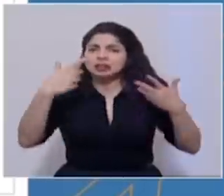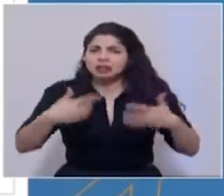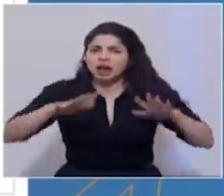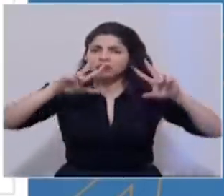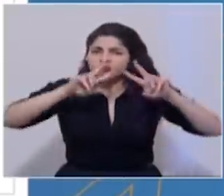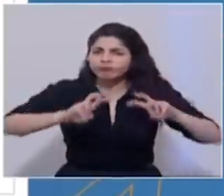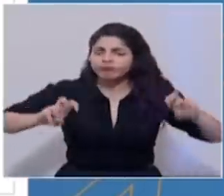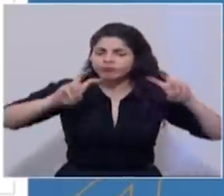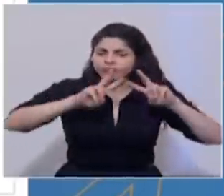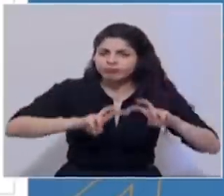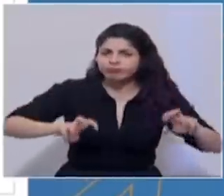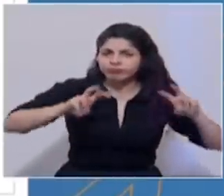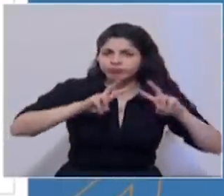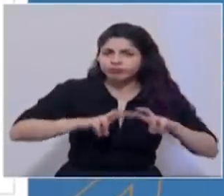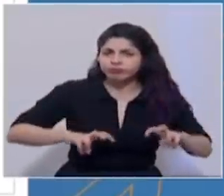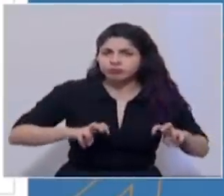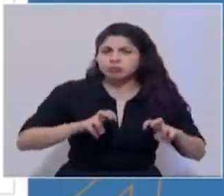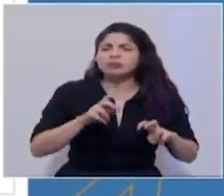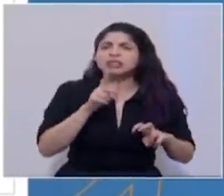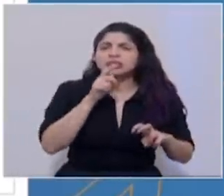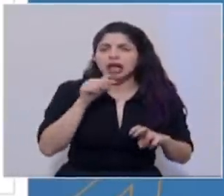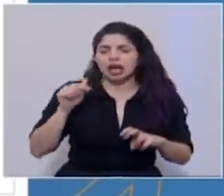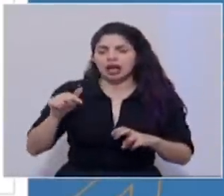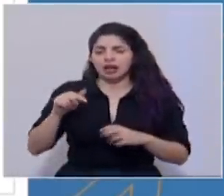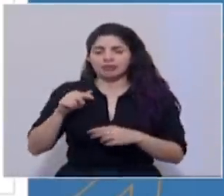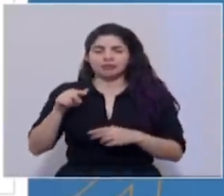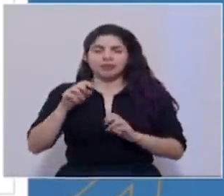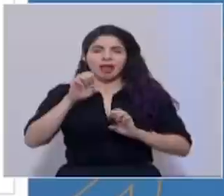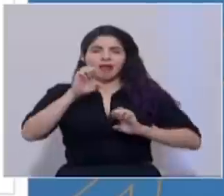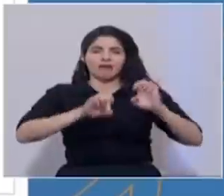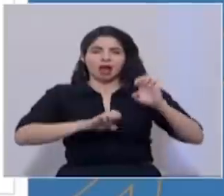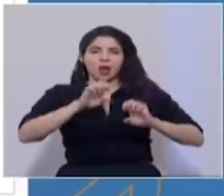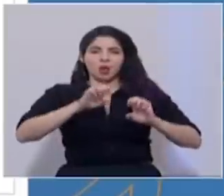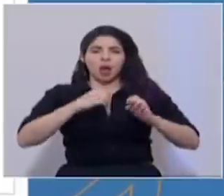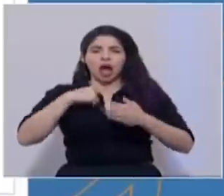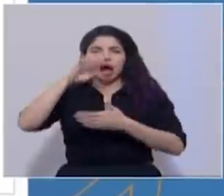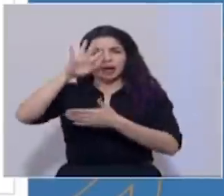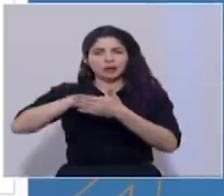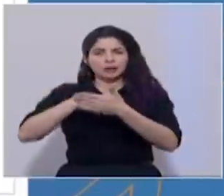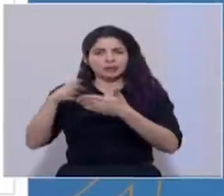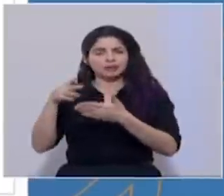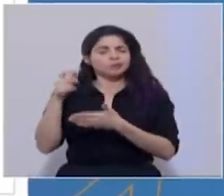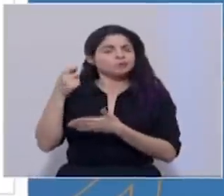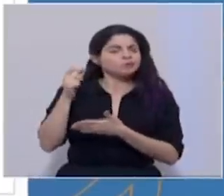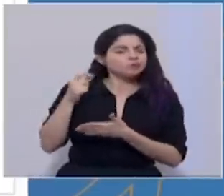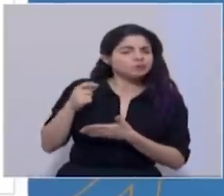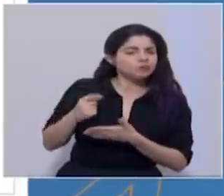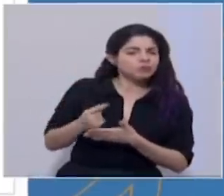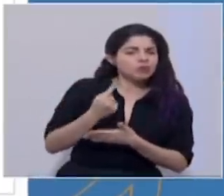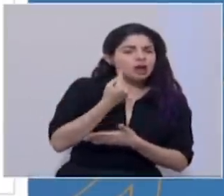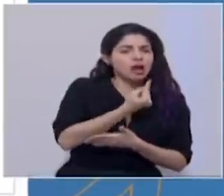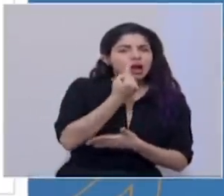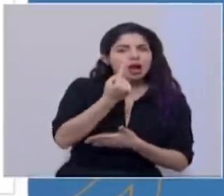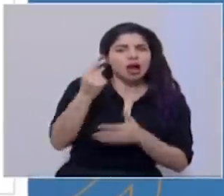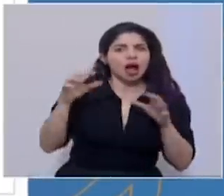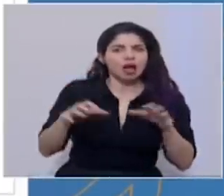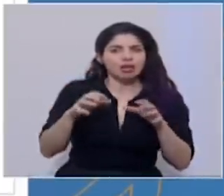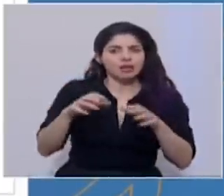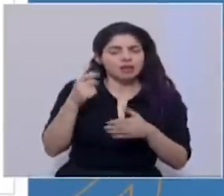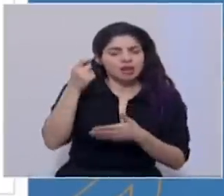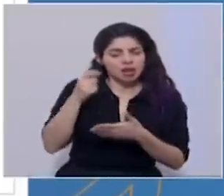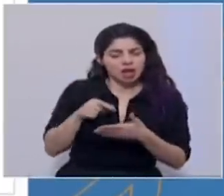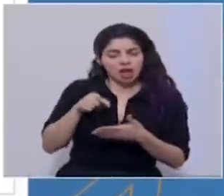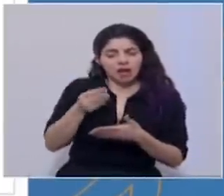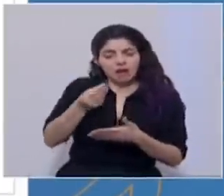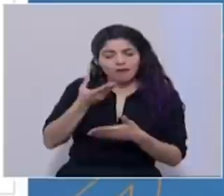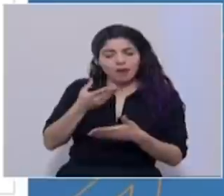en una calificación que le damos en diferentes parámetros a cada una de las actividades y eso lo que permite es